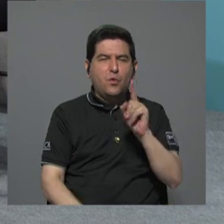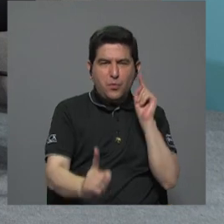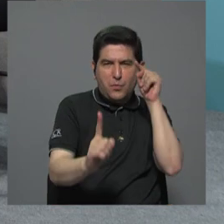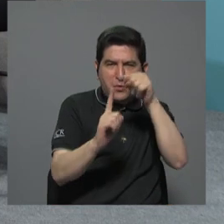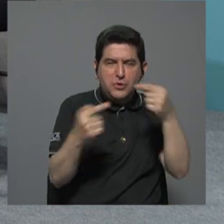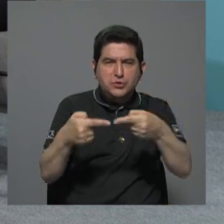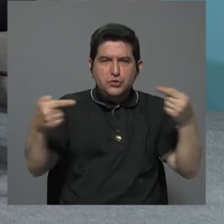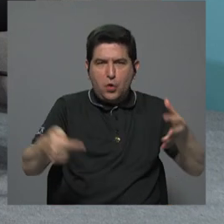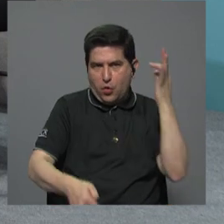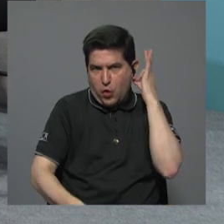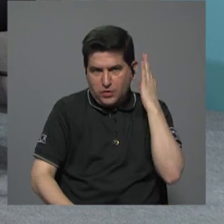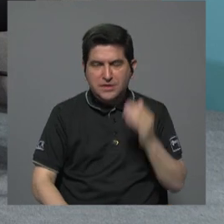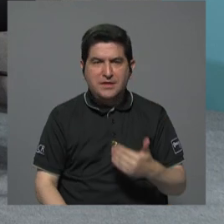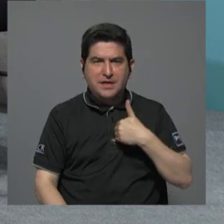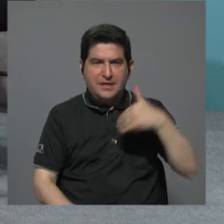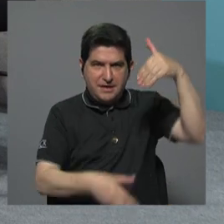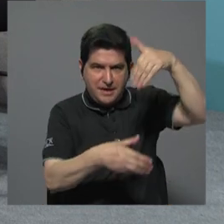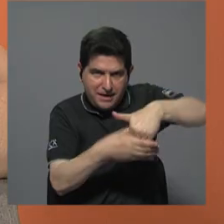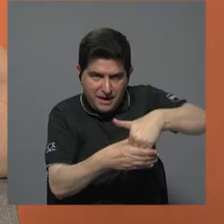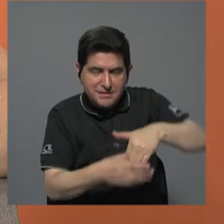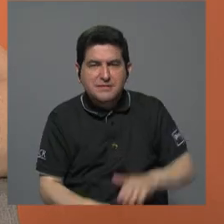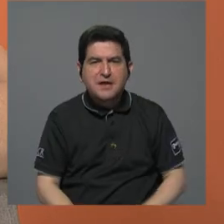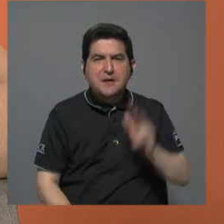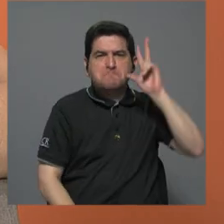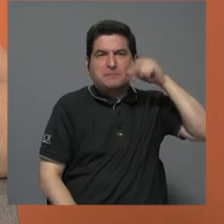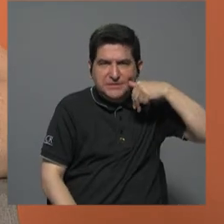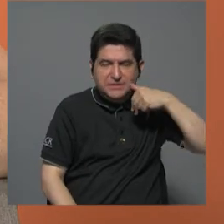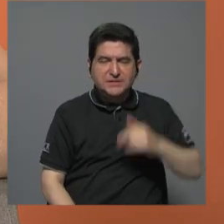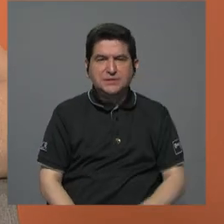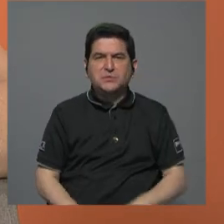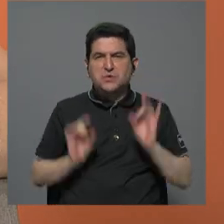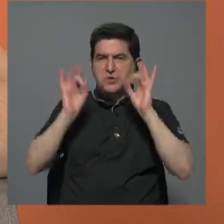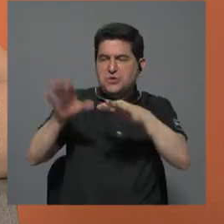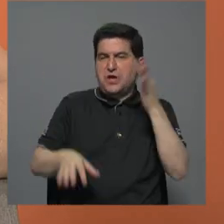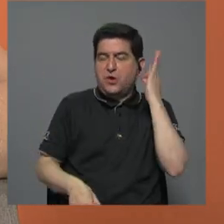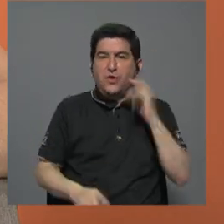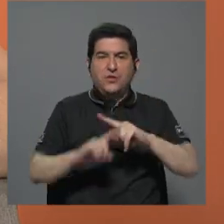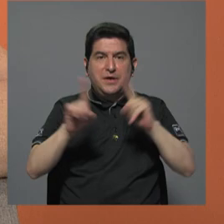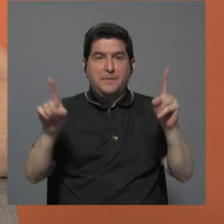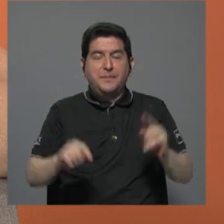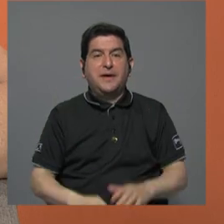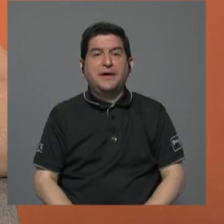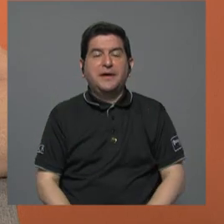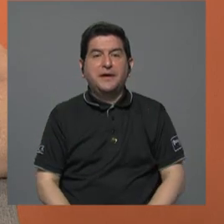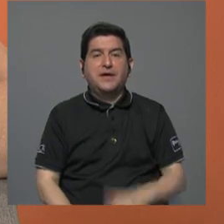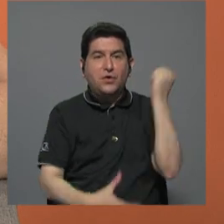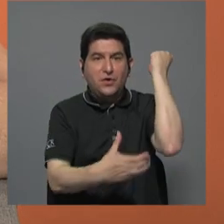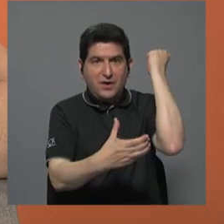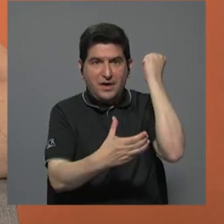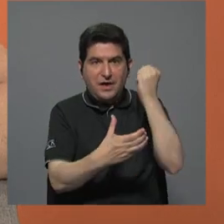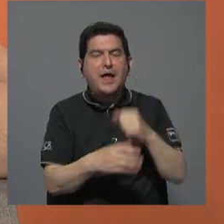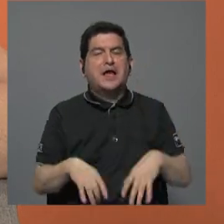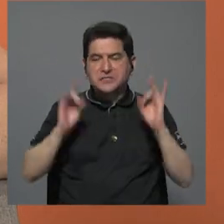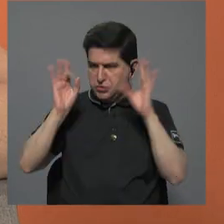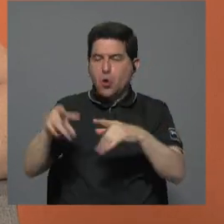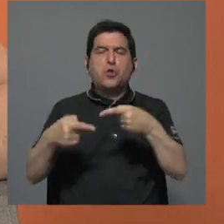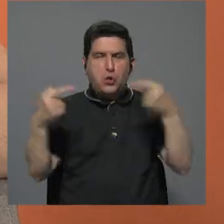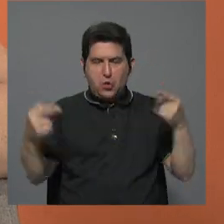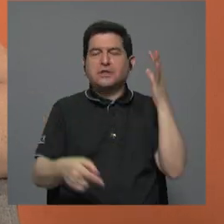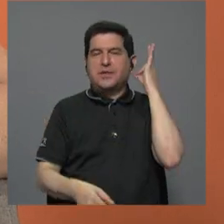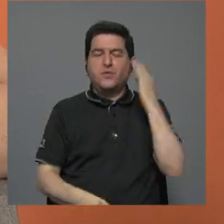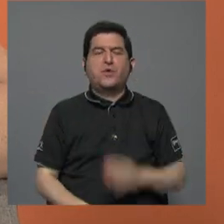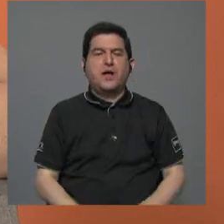donde obviamente interviene el factor del machismo y la misoginia, mientras que el femicidio... El odio. Exactamente, el odio contra la mujer.